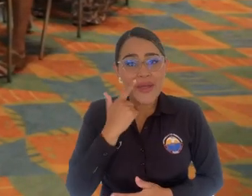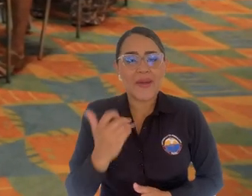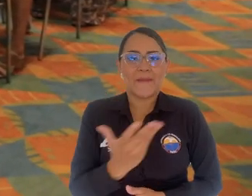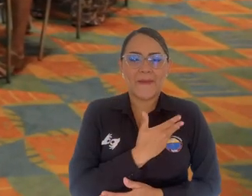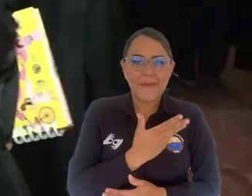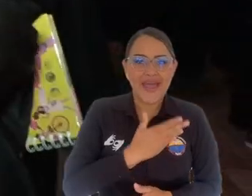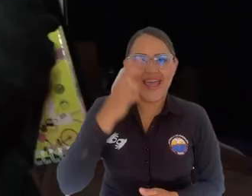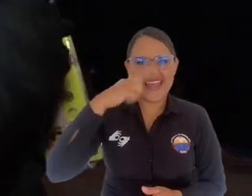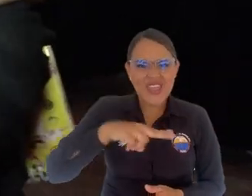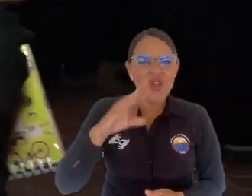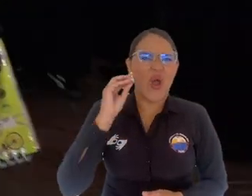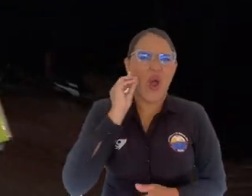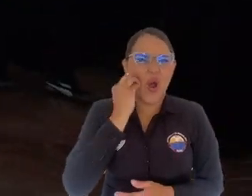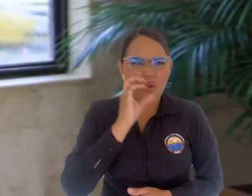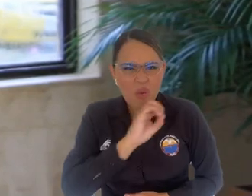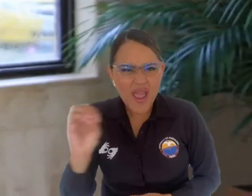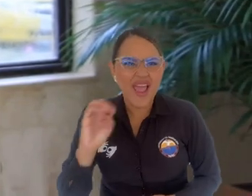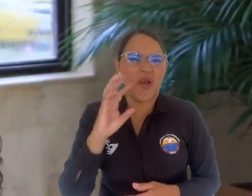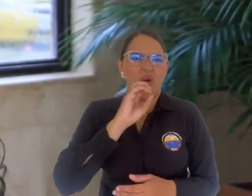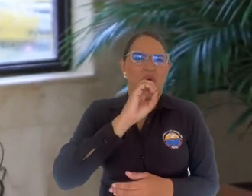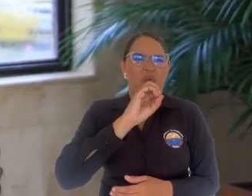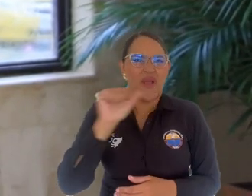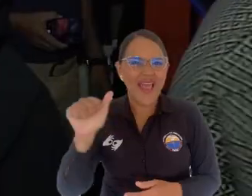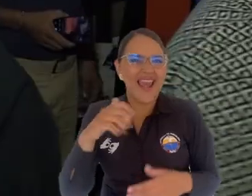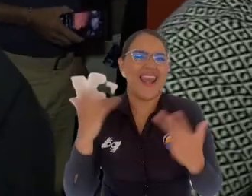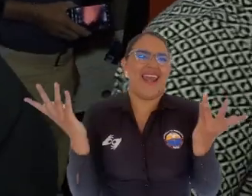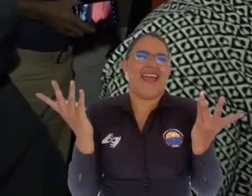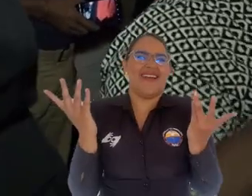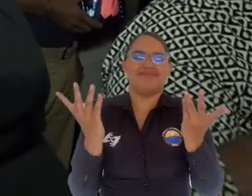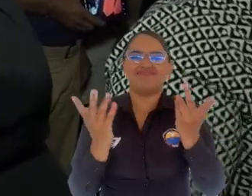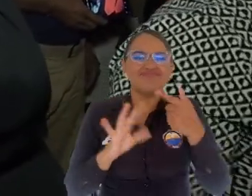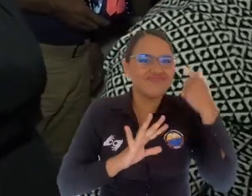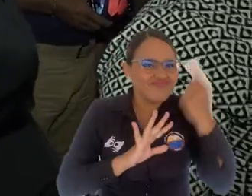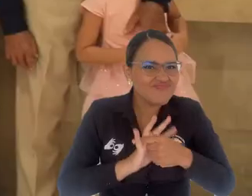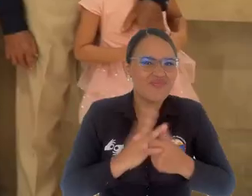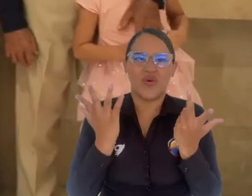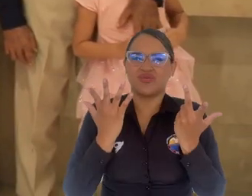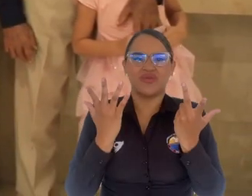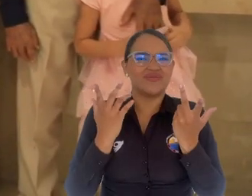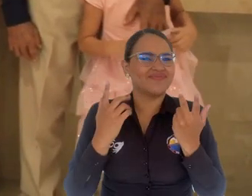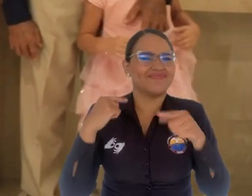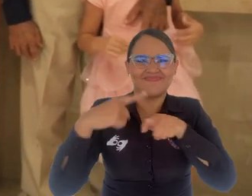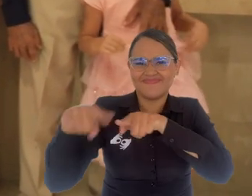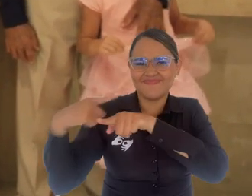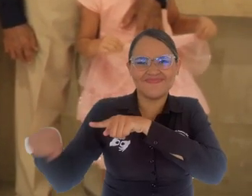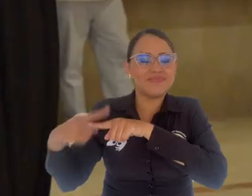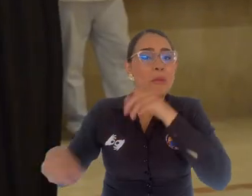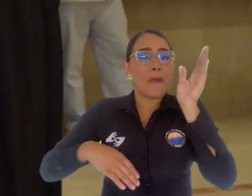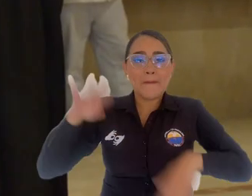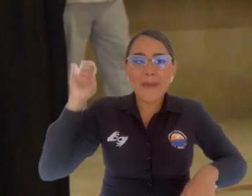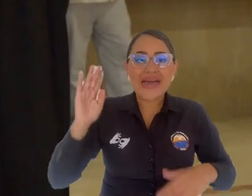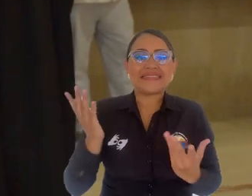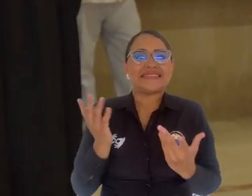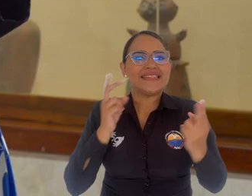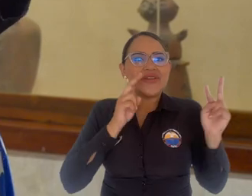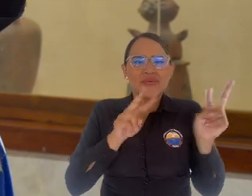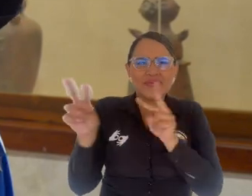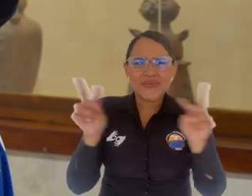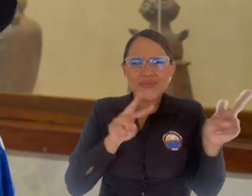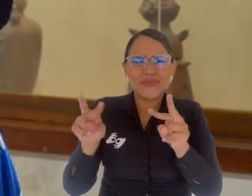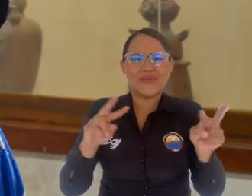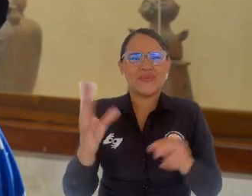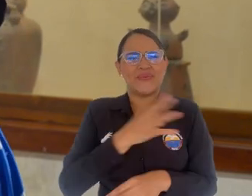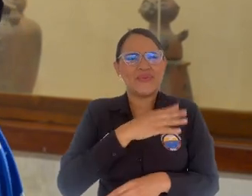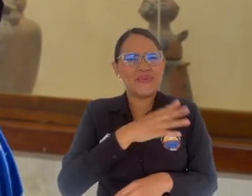padres, hijos, abuelos, parejas, cada nuevo profesional cumplió su sueño sintiendo el abrazo de cada uno de esos seres queridos que los